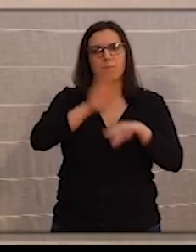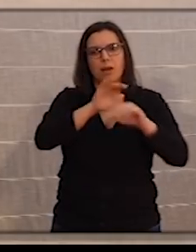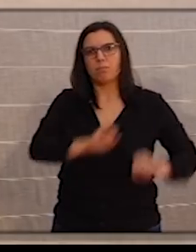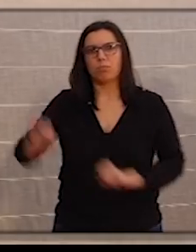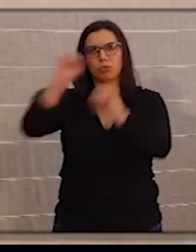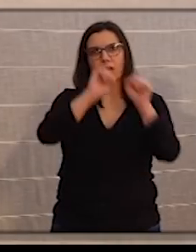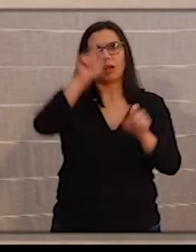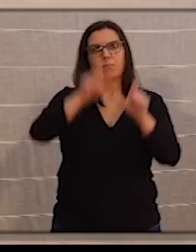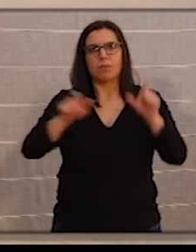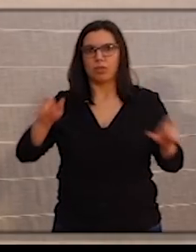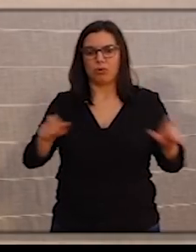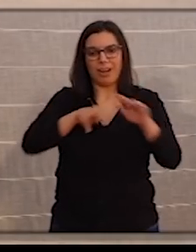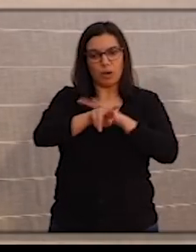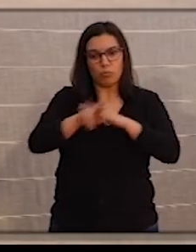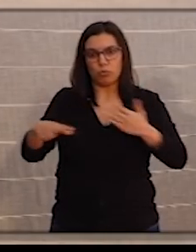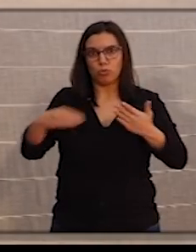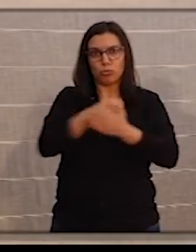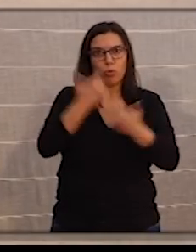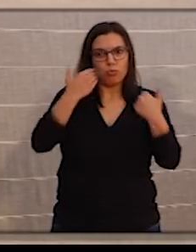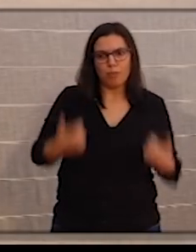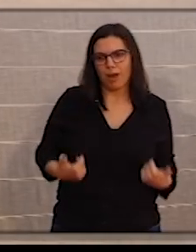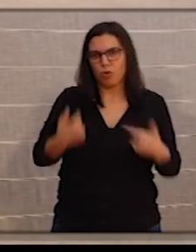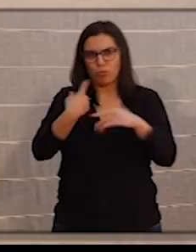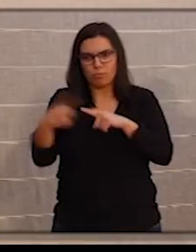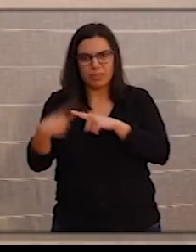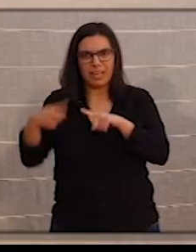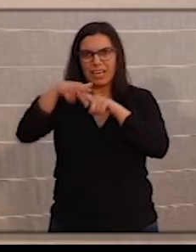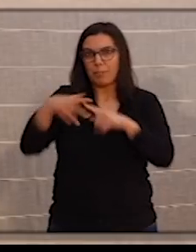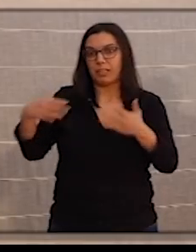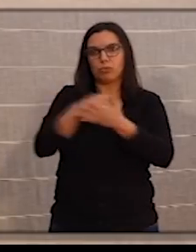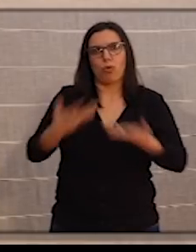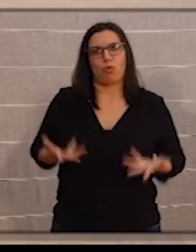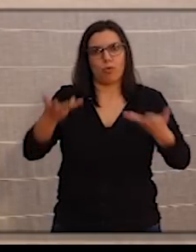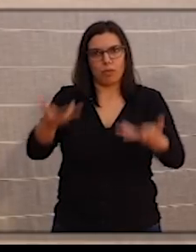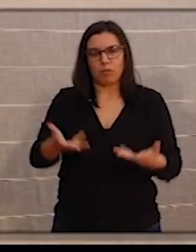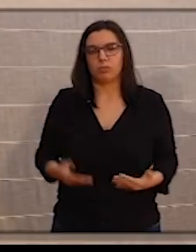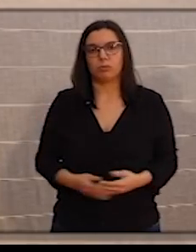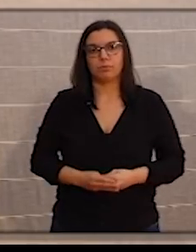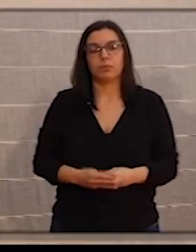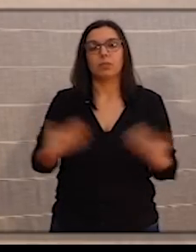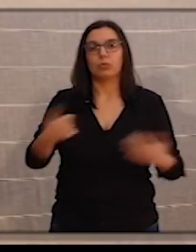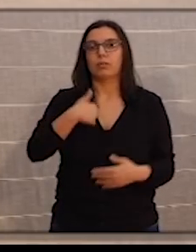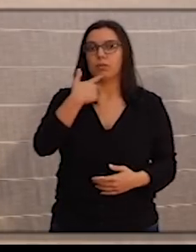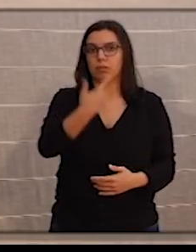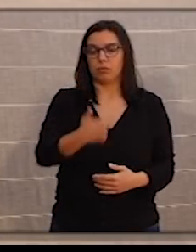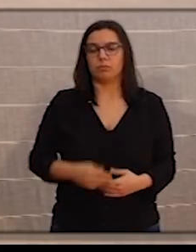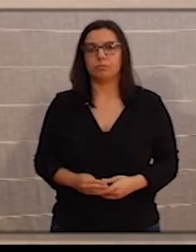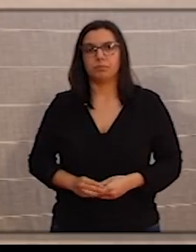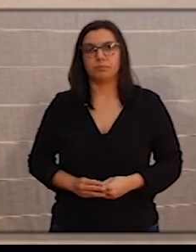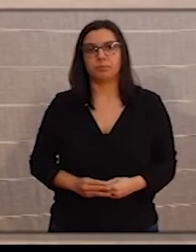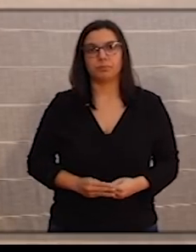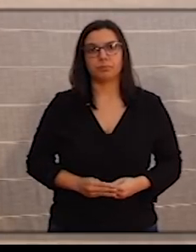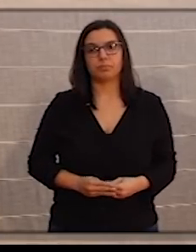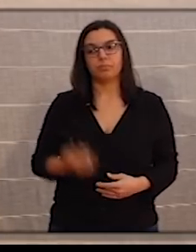ciudadanos con todos sus recursos humanos y materiales. En este sentido, tengo que decir que hemos